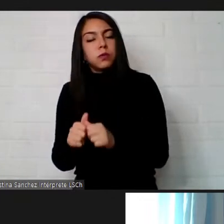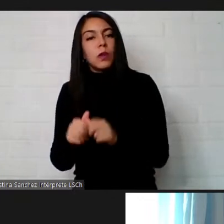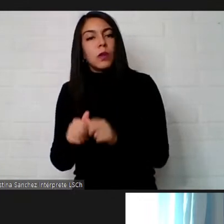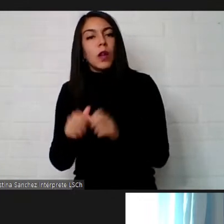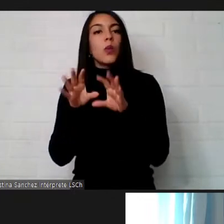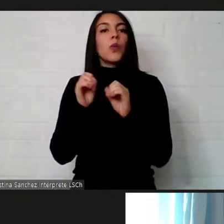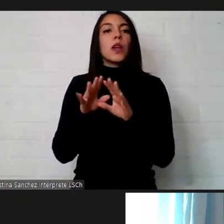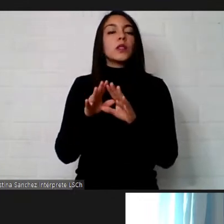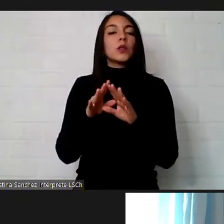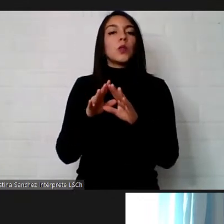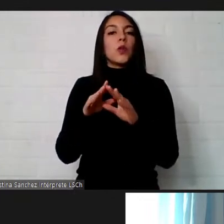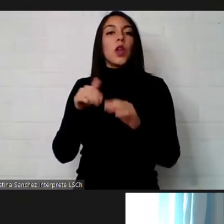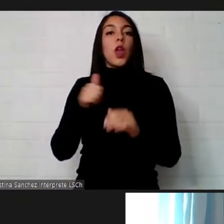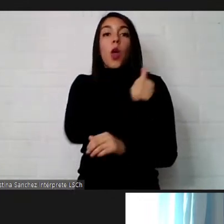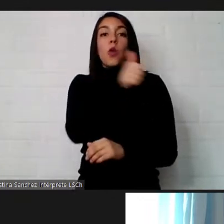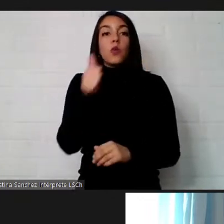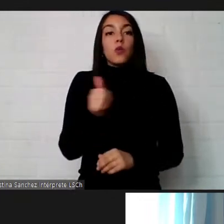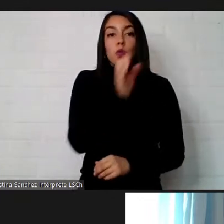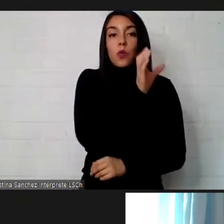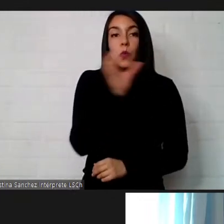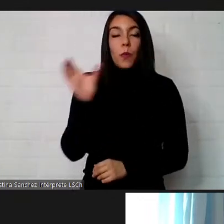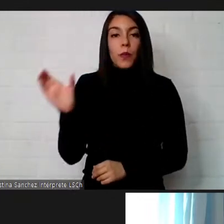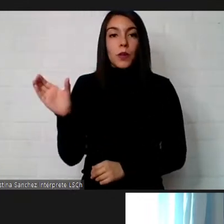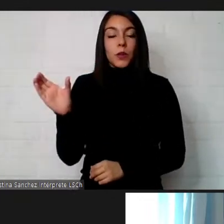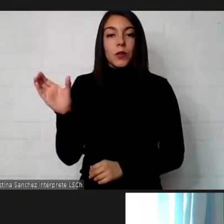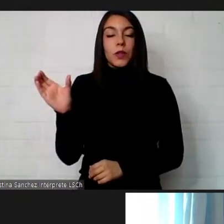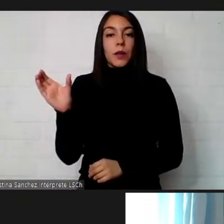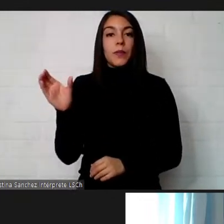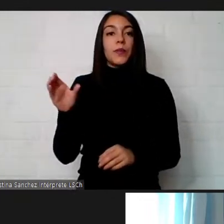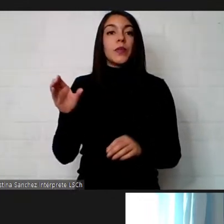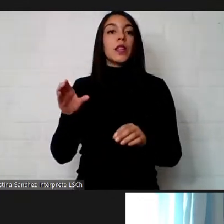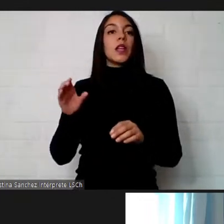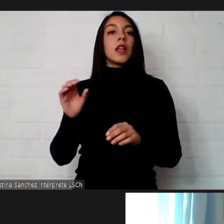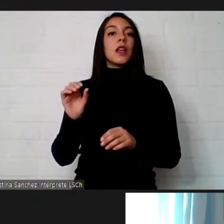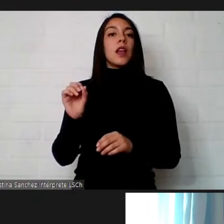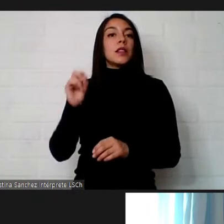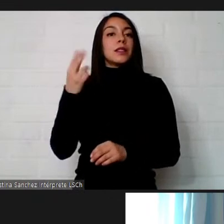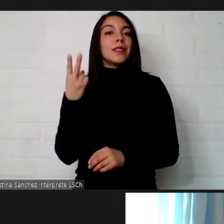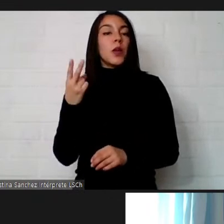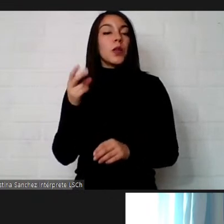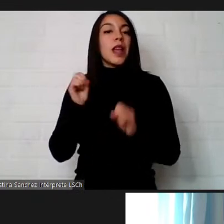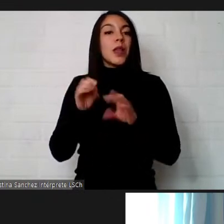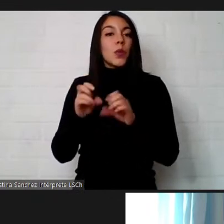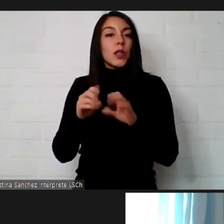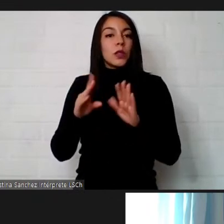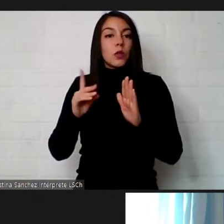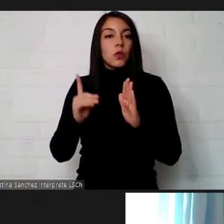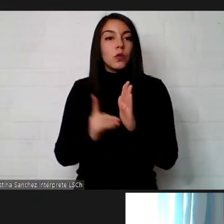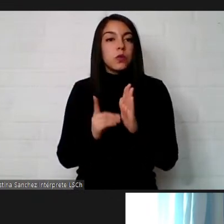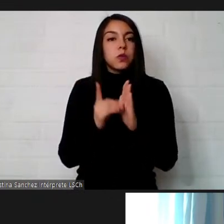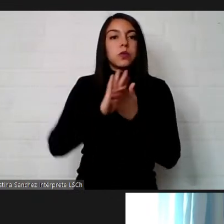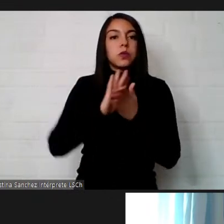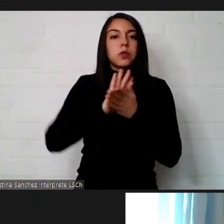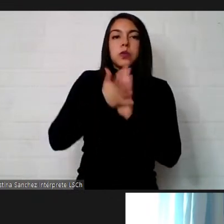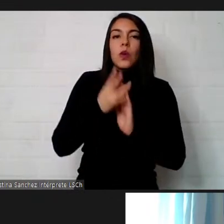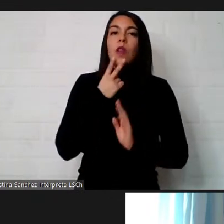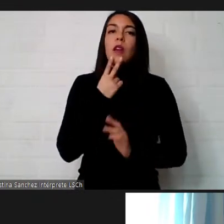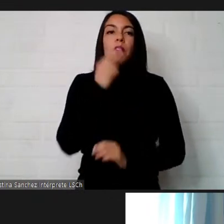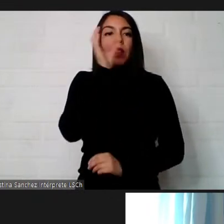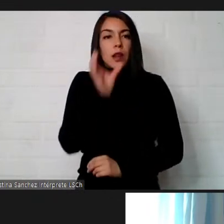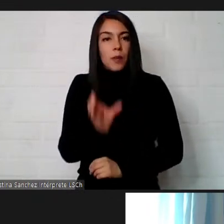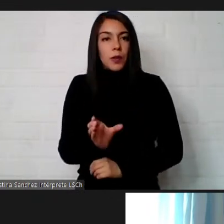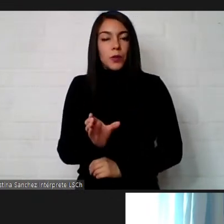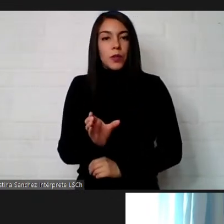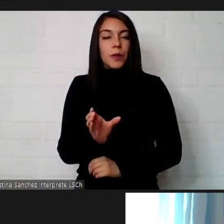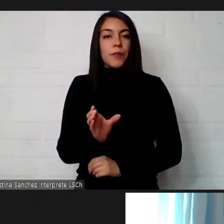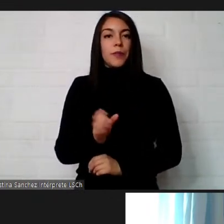debe estar al alcance de todas las personas. En conformidad con el segundo, la educación debe desarrollarse a lo largo de toda la vida de la persona. Por